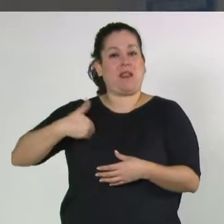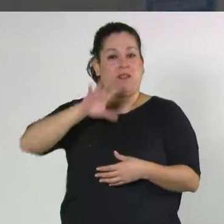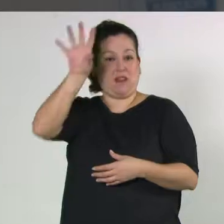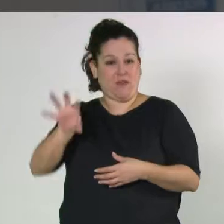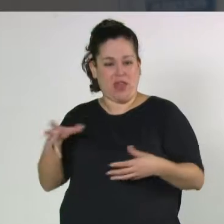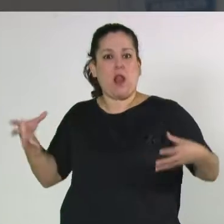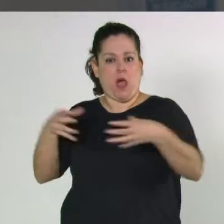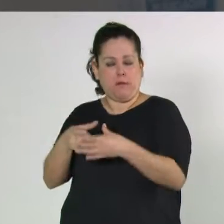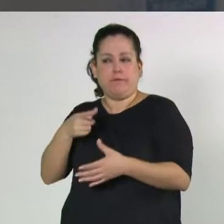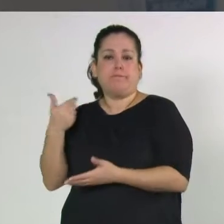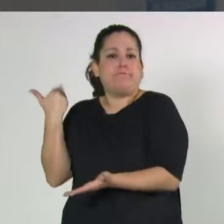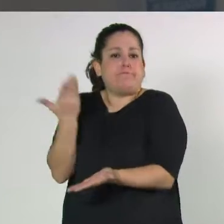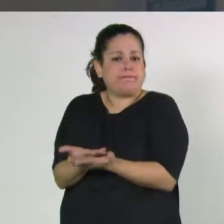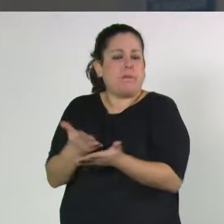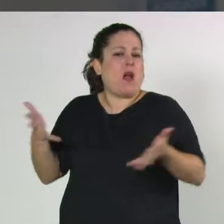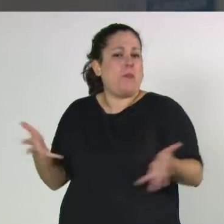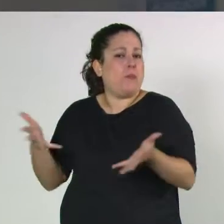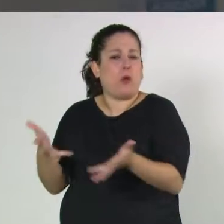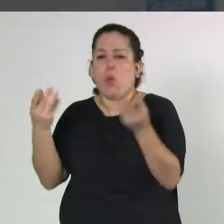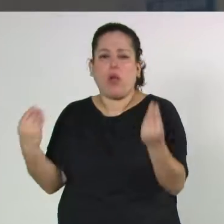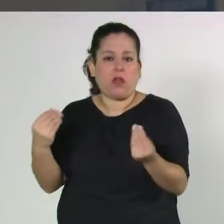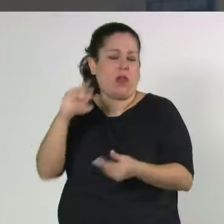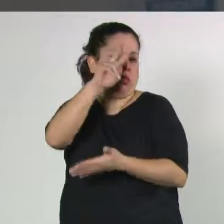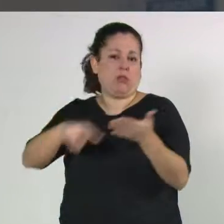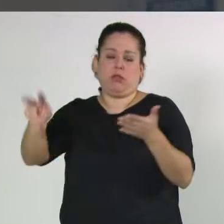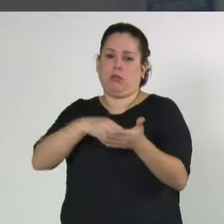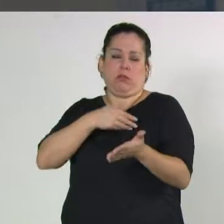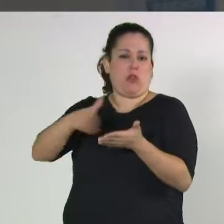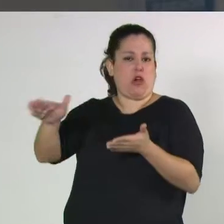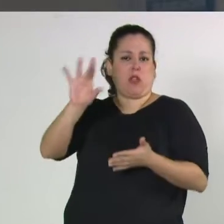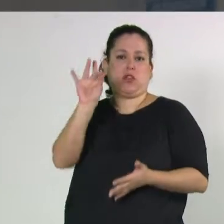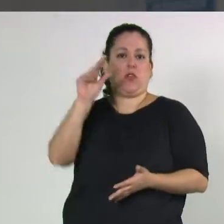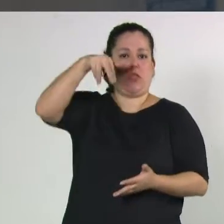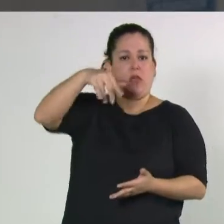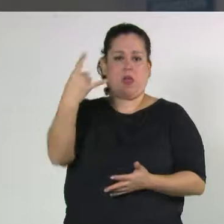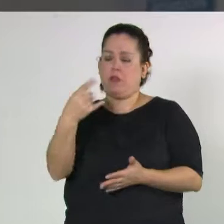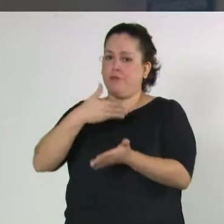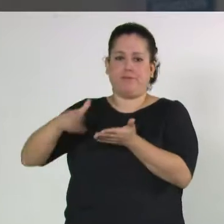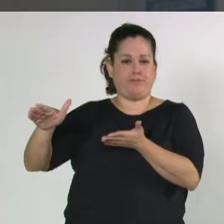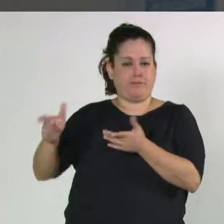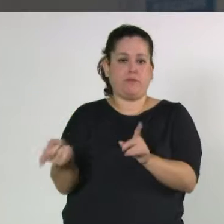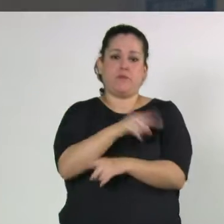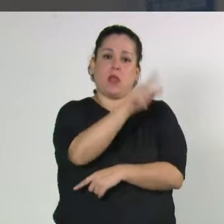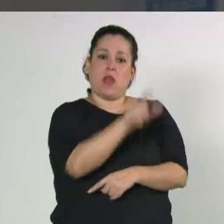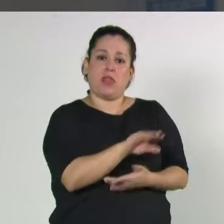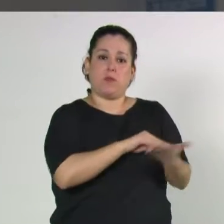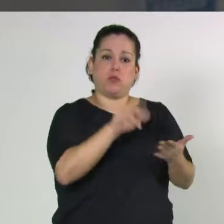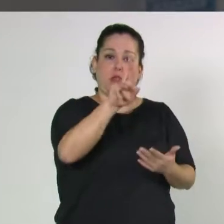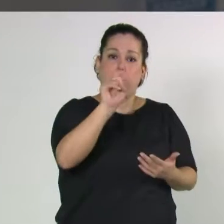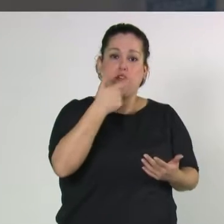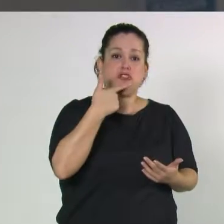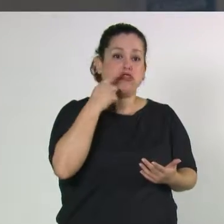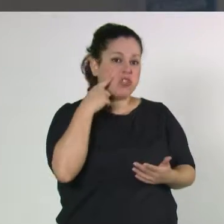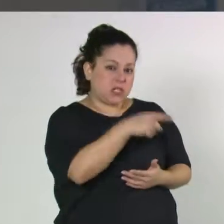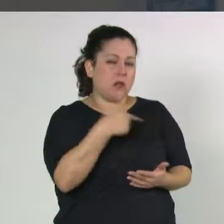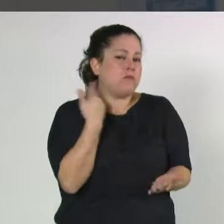promueve la derogación de este decreto. Y el diputado Agustín Rossi lo que ha